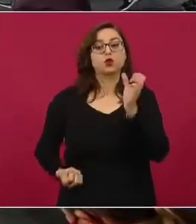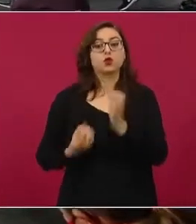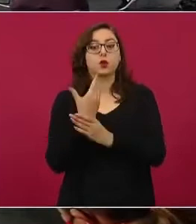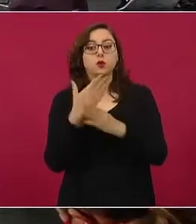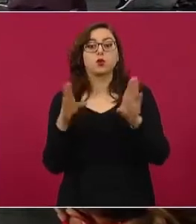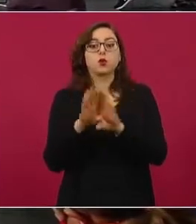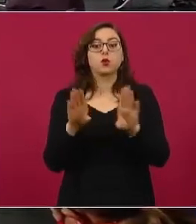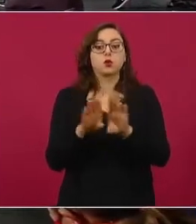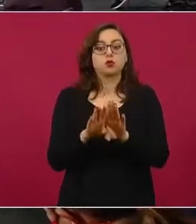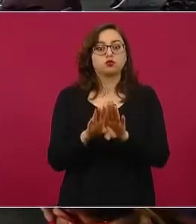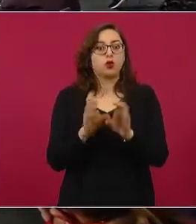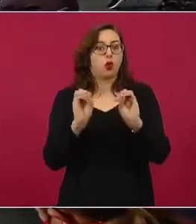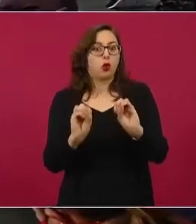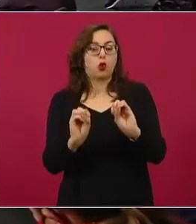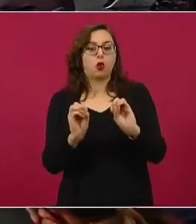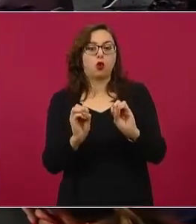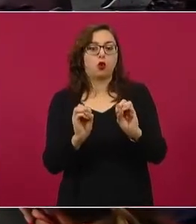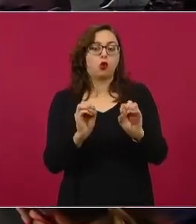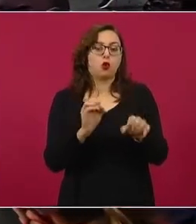esquema híbrido.